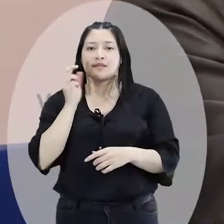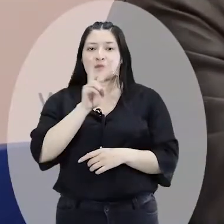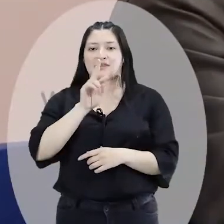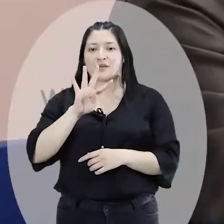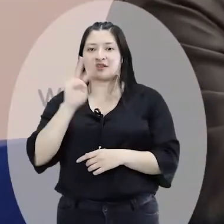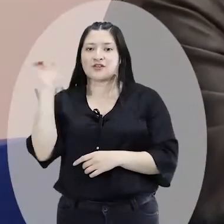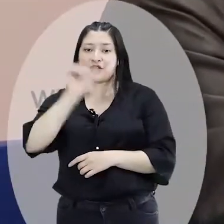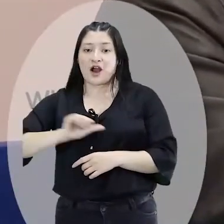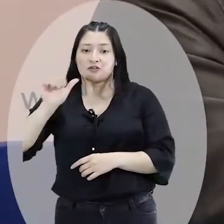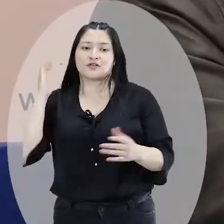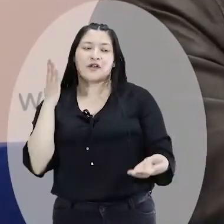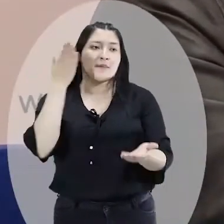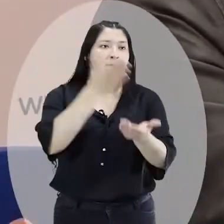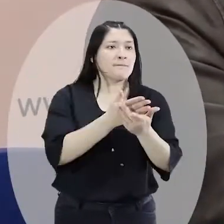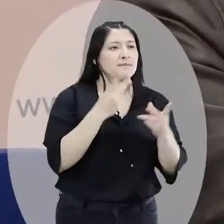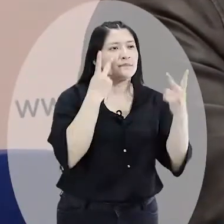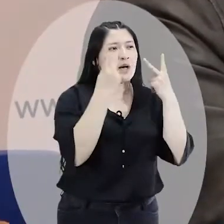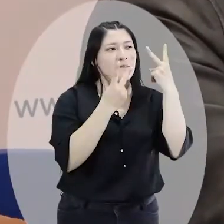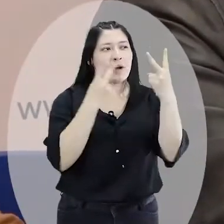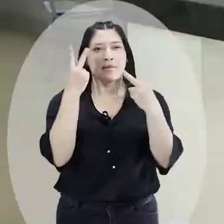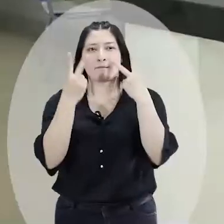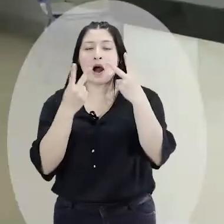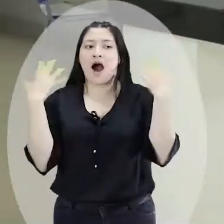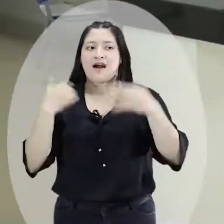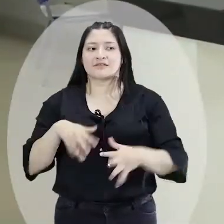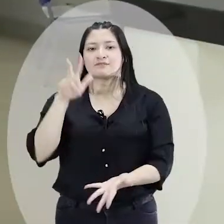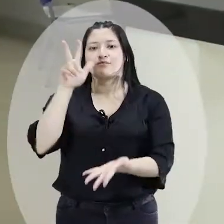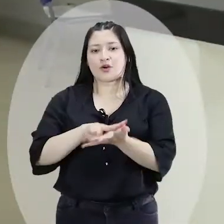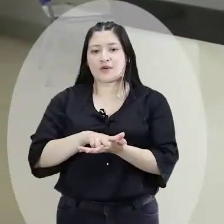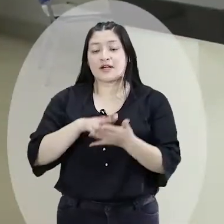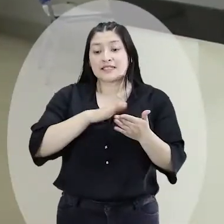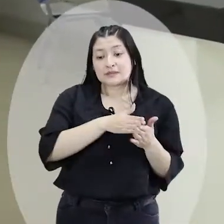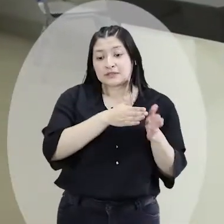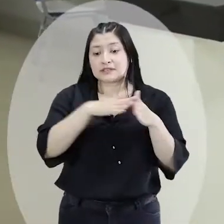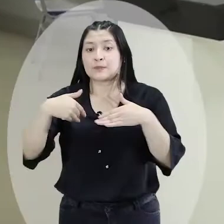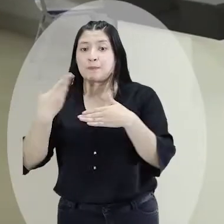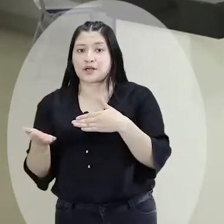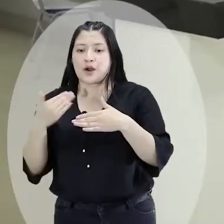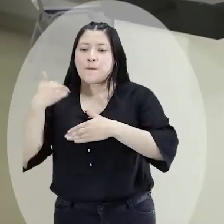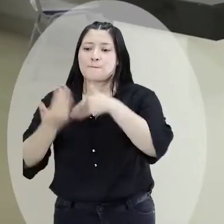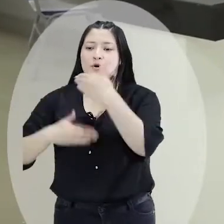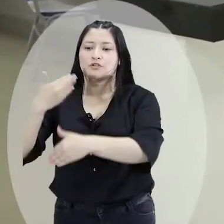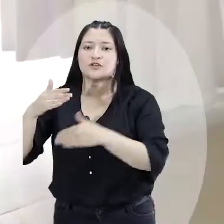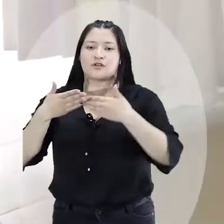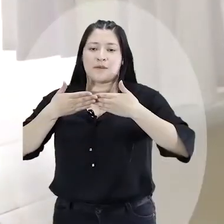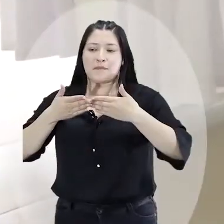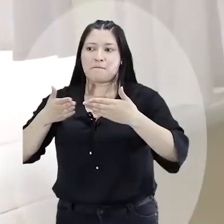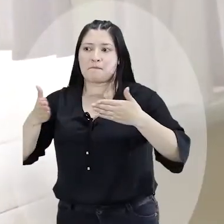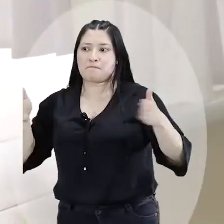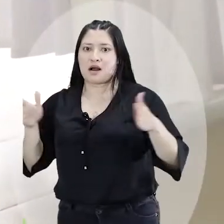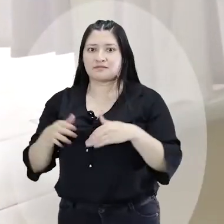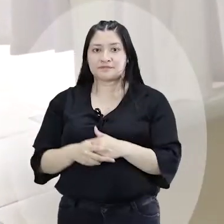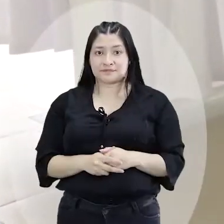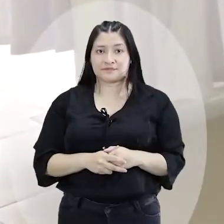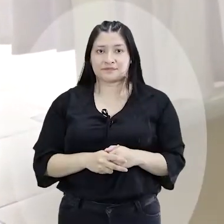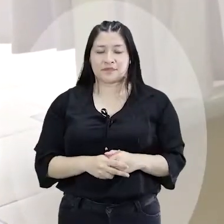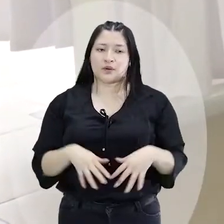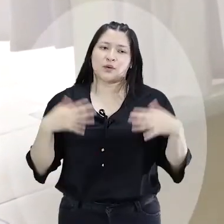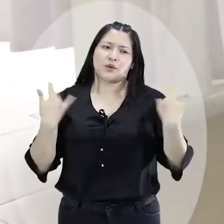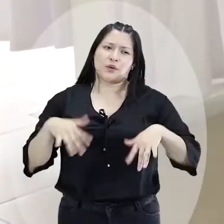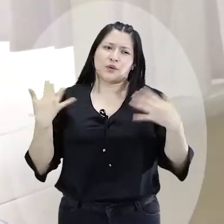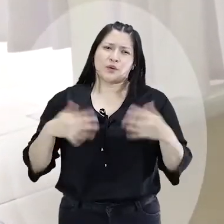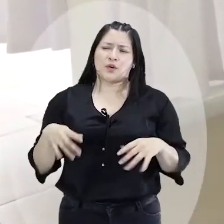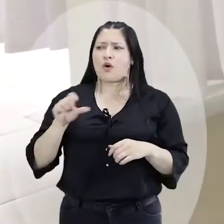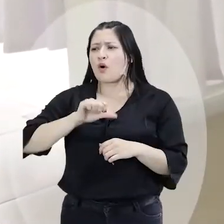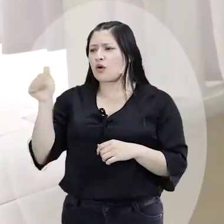vez recepcione la S Pasto Salud, la infraestructura y dotación, entrará ya el proceso de habilitación. Se va